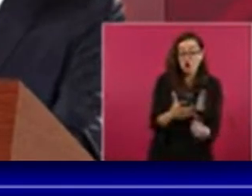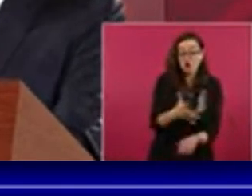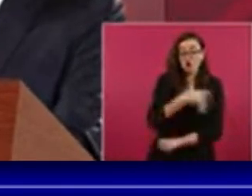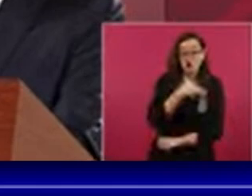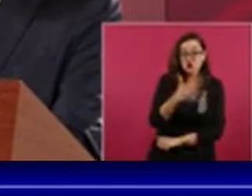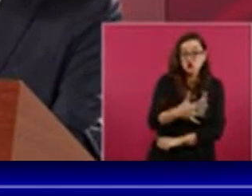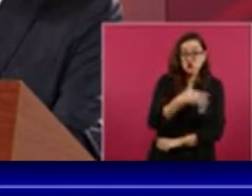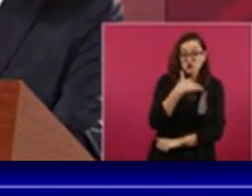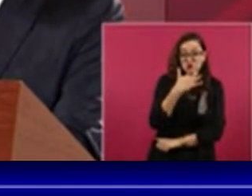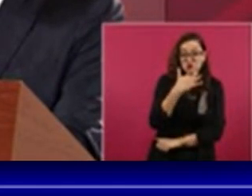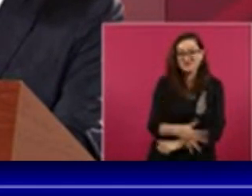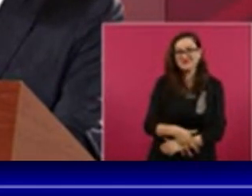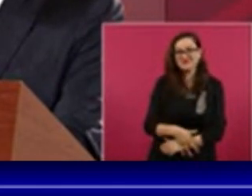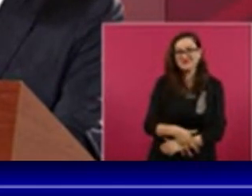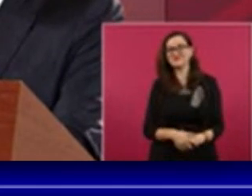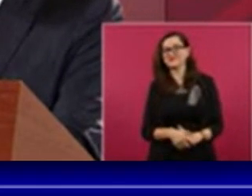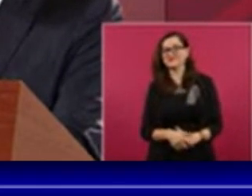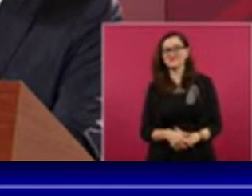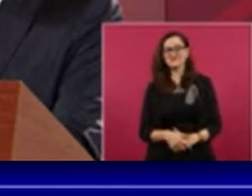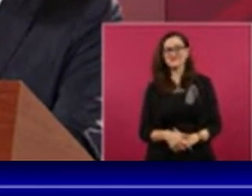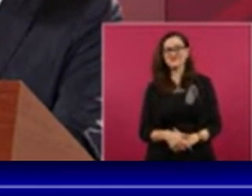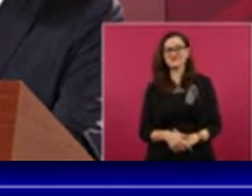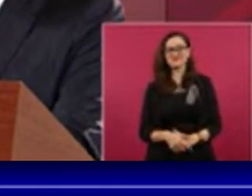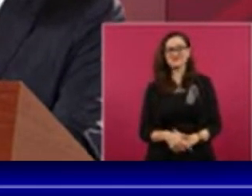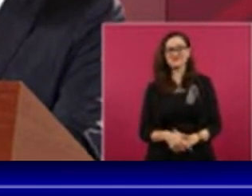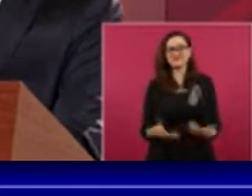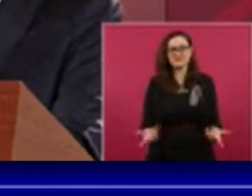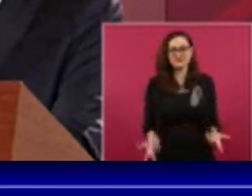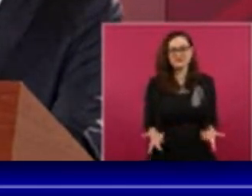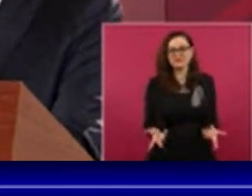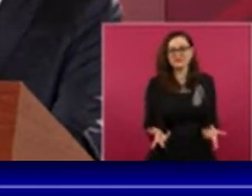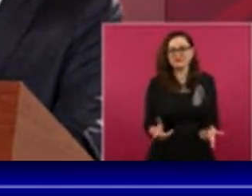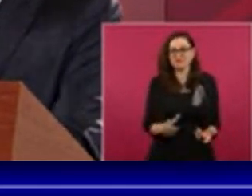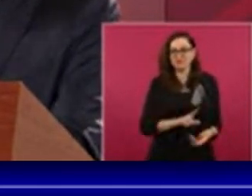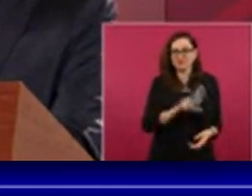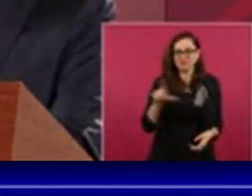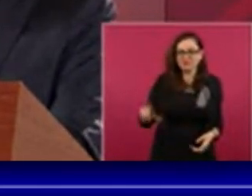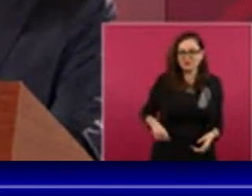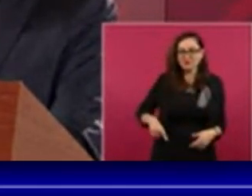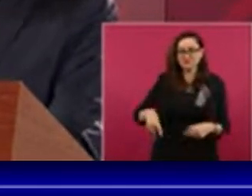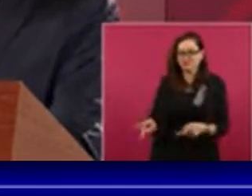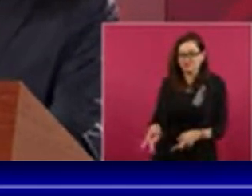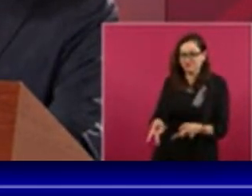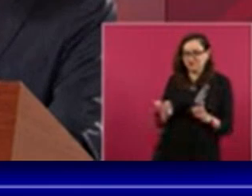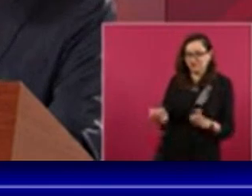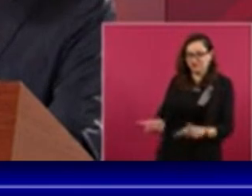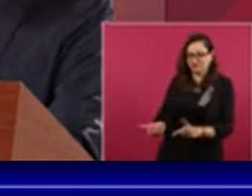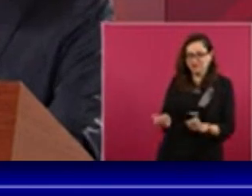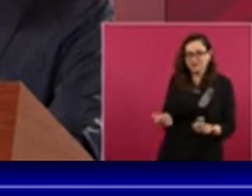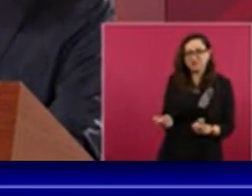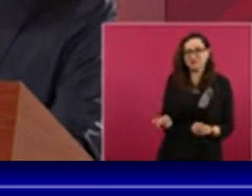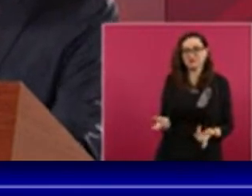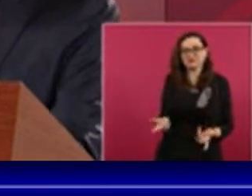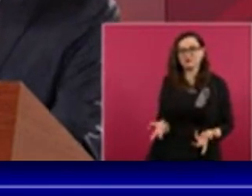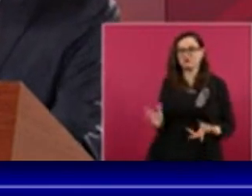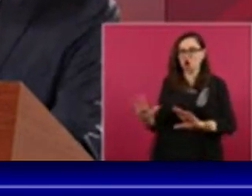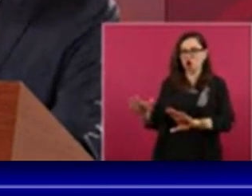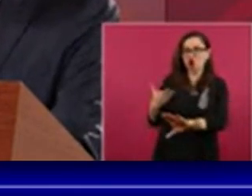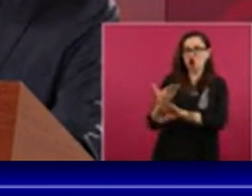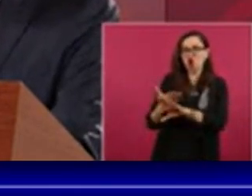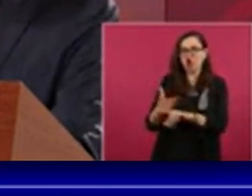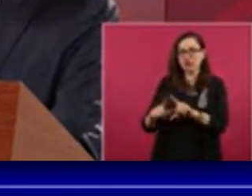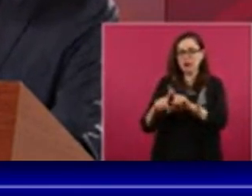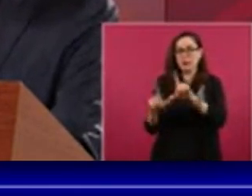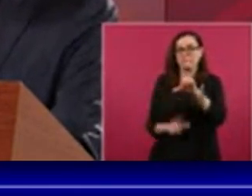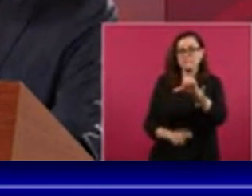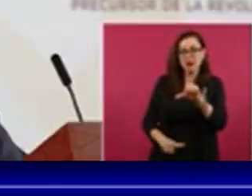sobre este dato, amigos, que están exiguiendo ciertos jubilados y vamos